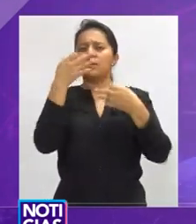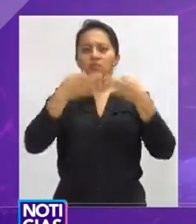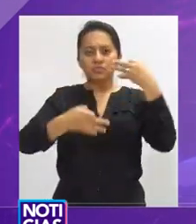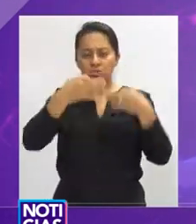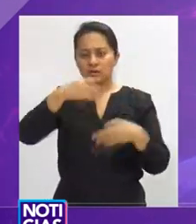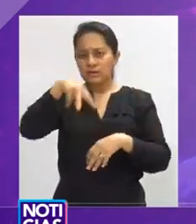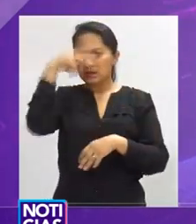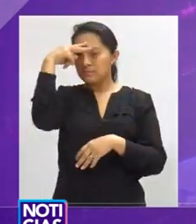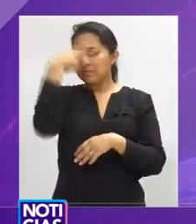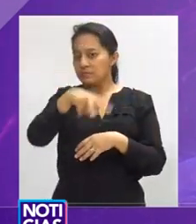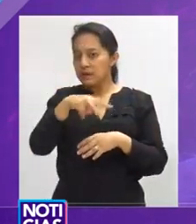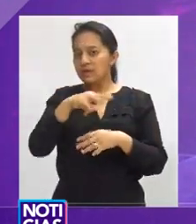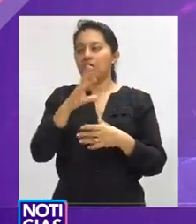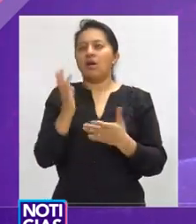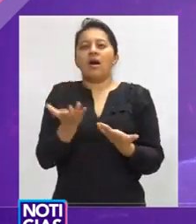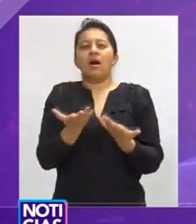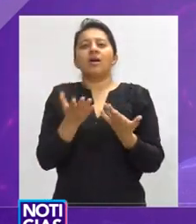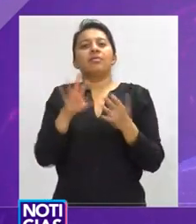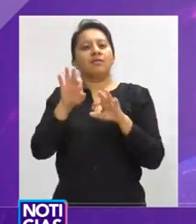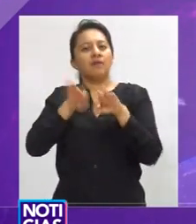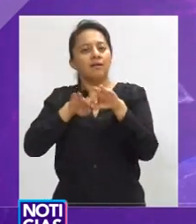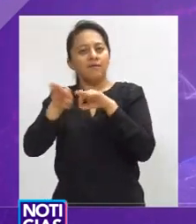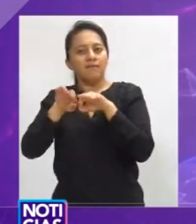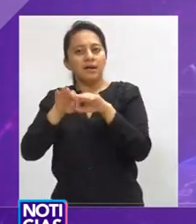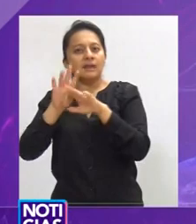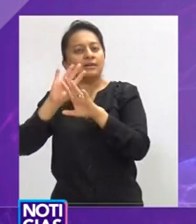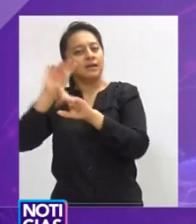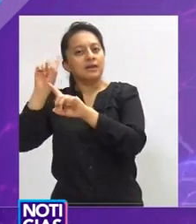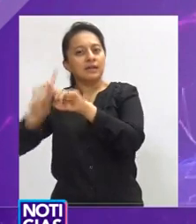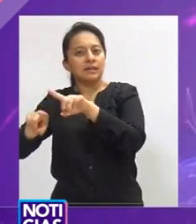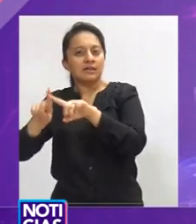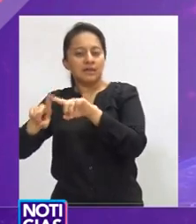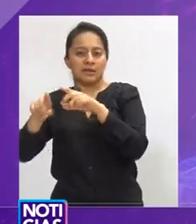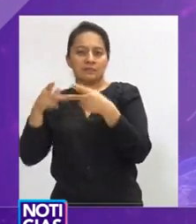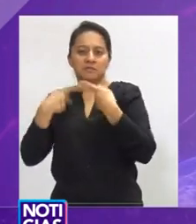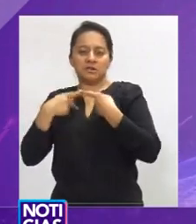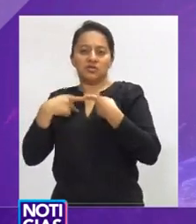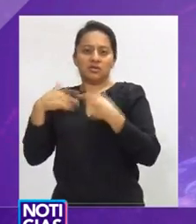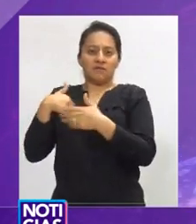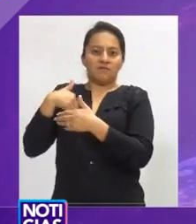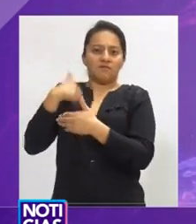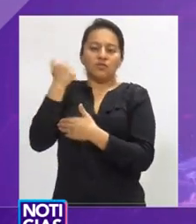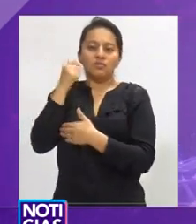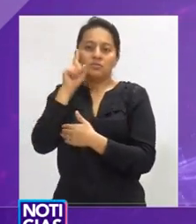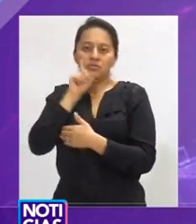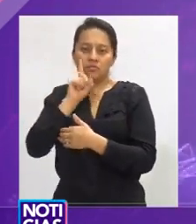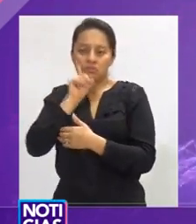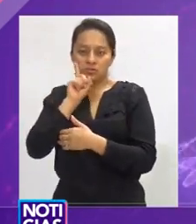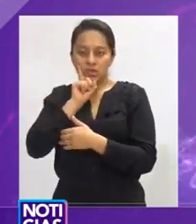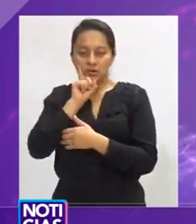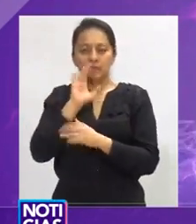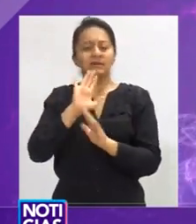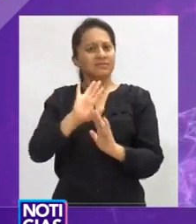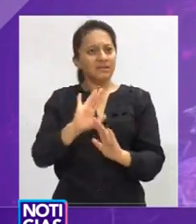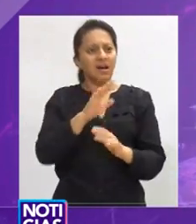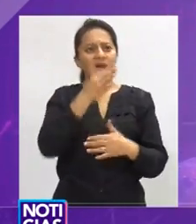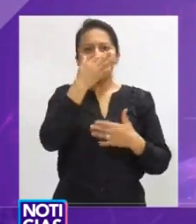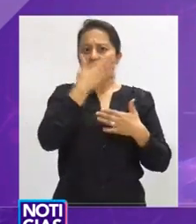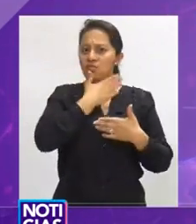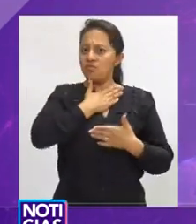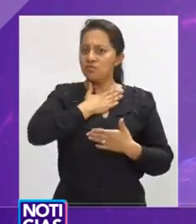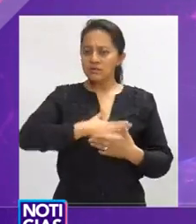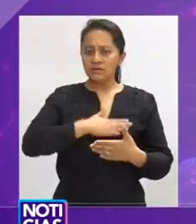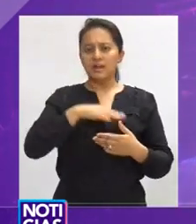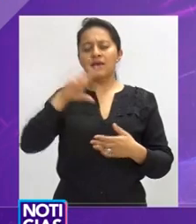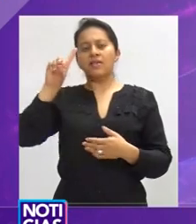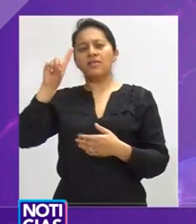Dafne y encarcelamiento para el juez José Gregorio Loranca Luna por la transgresión de los principios elementales de la administración